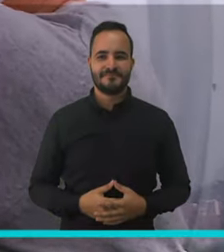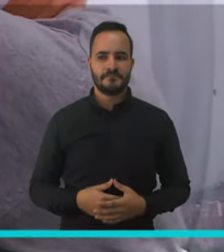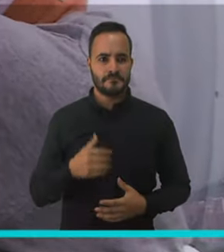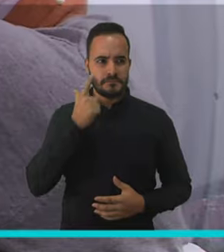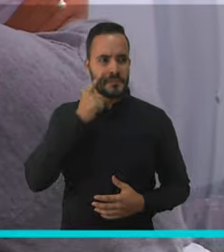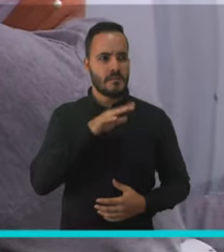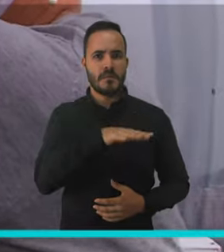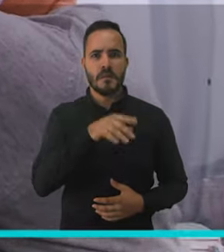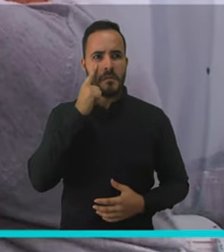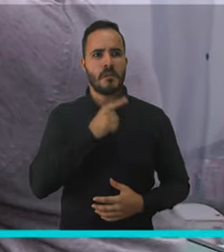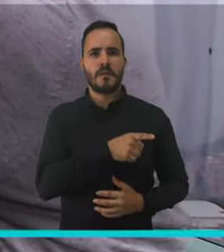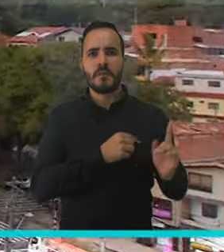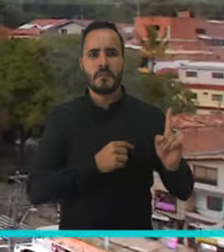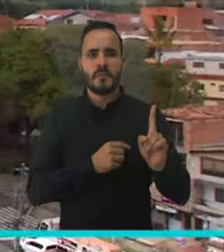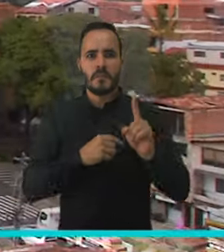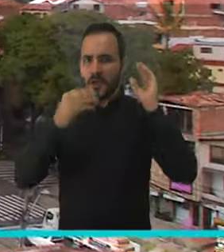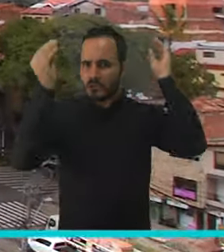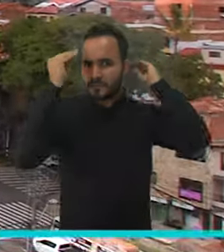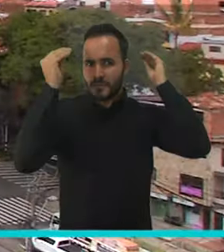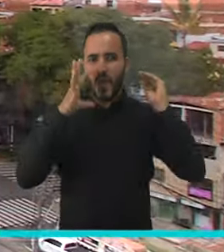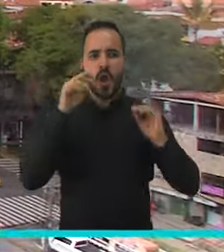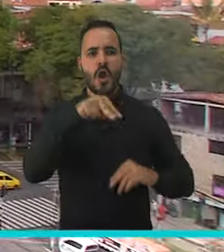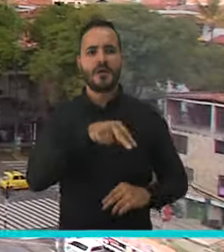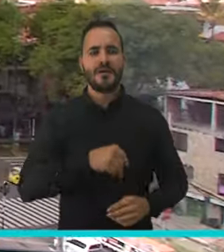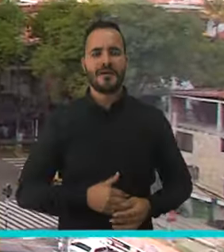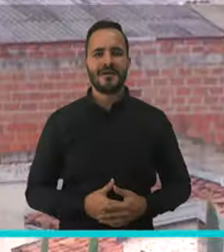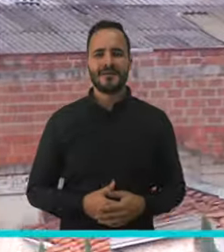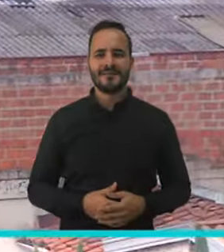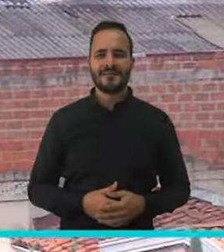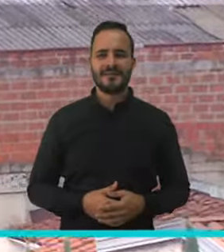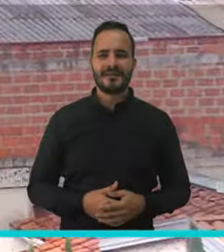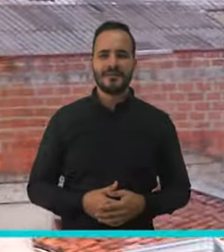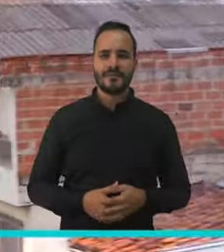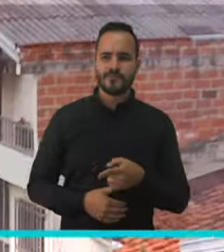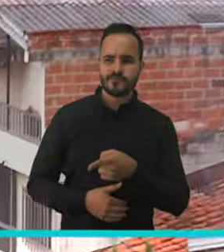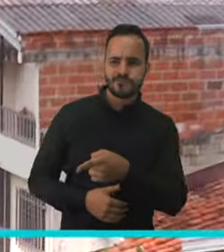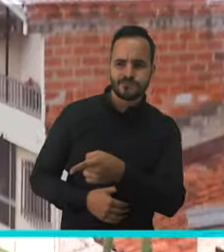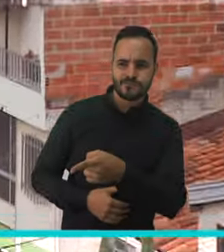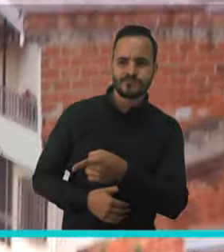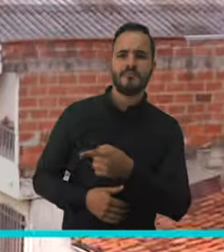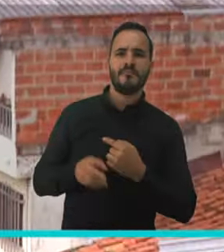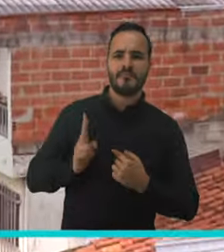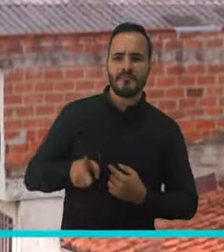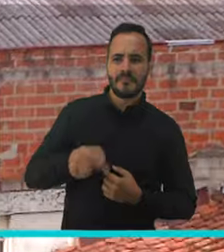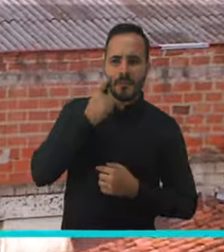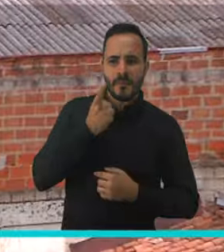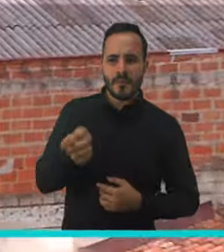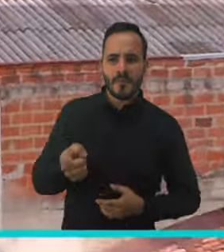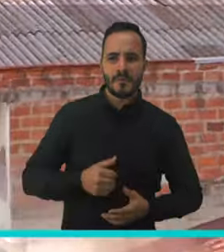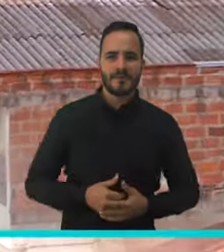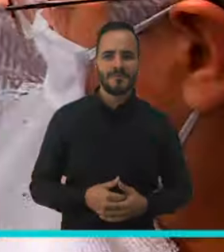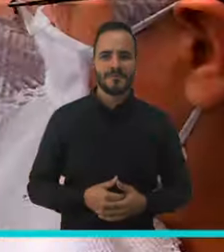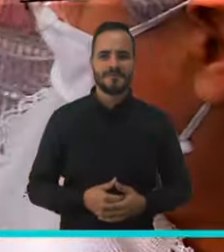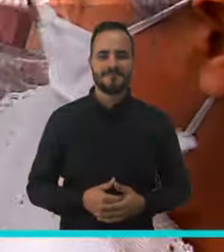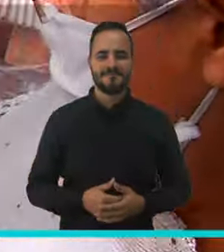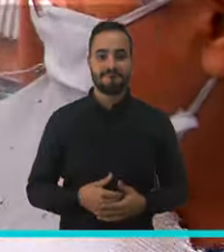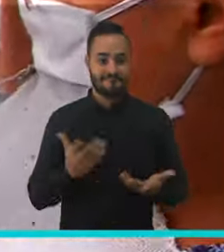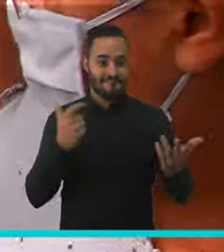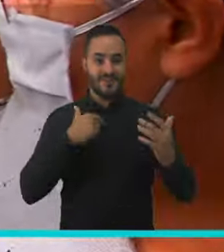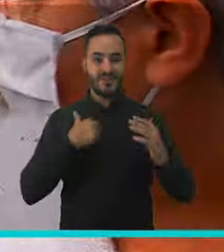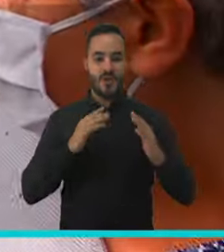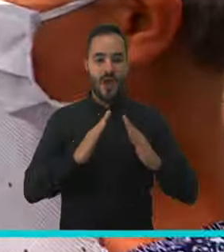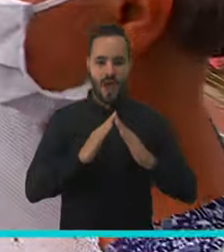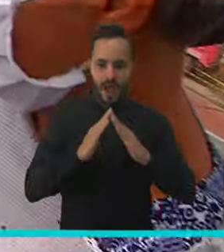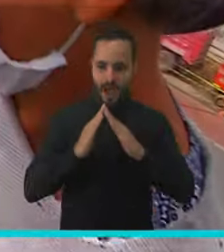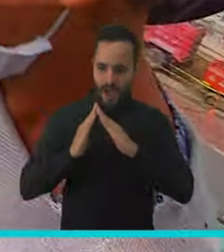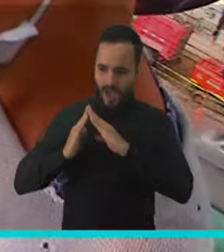nosotros? Allá donde viene ese señor de sombrero. Allá donde viene el señor de sombrero. Pasé por